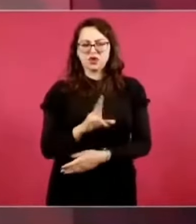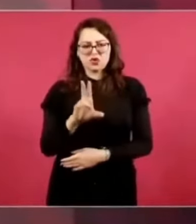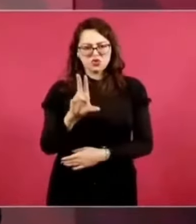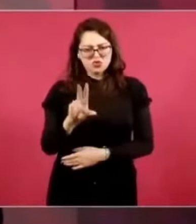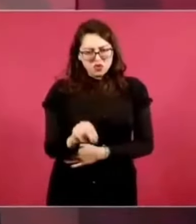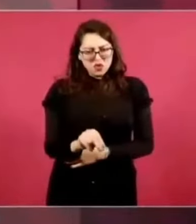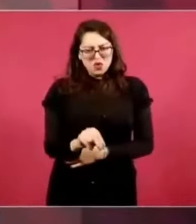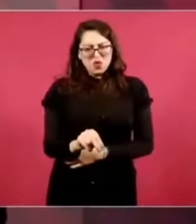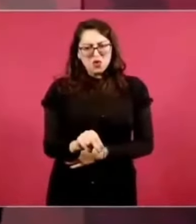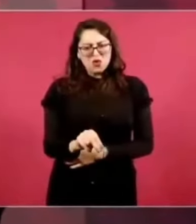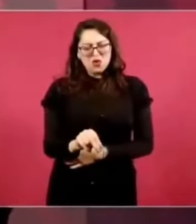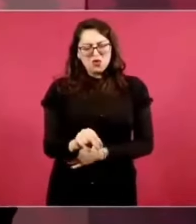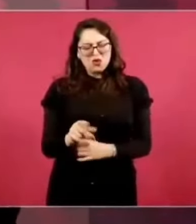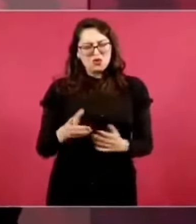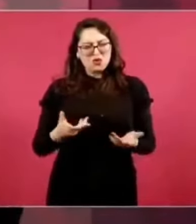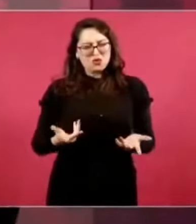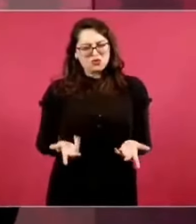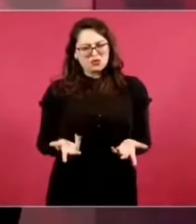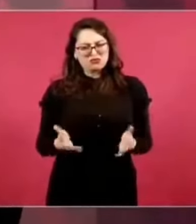Si fuese así,